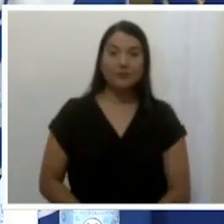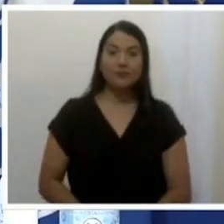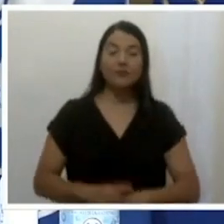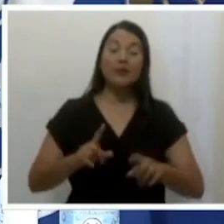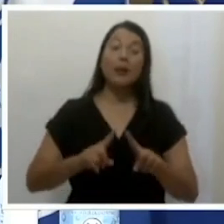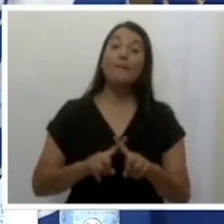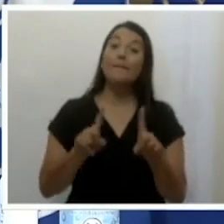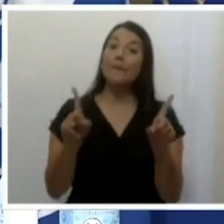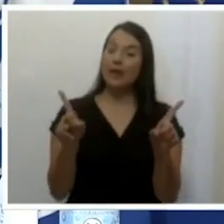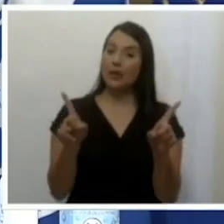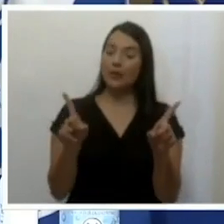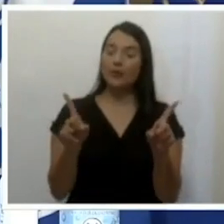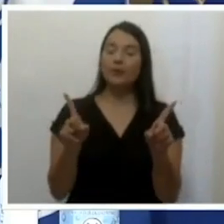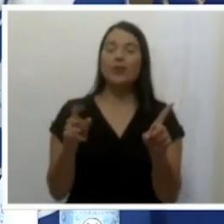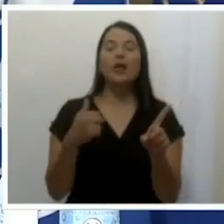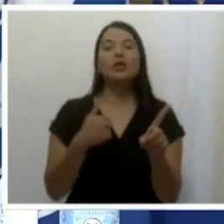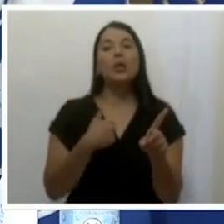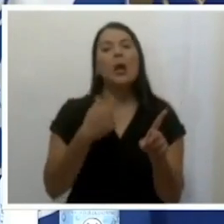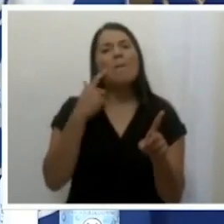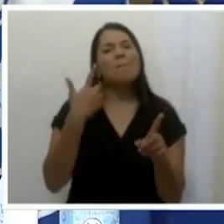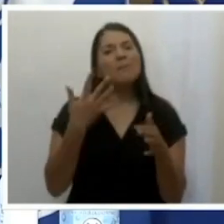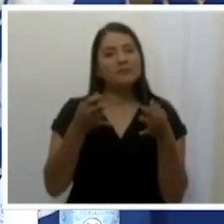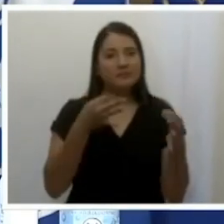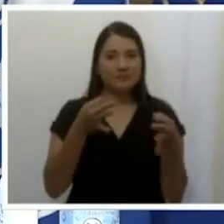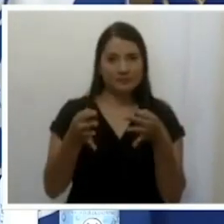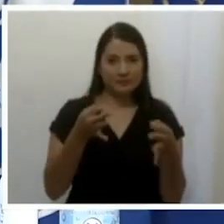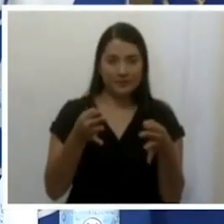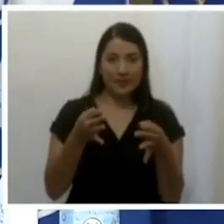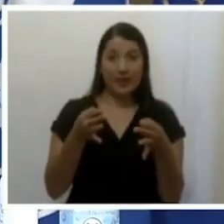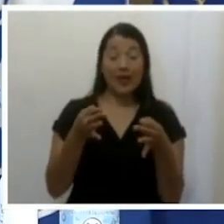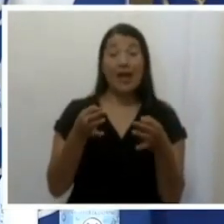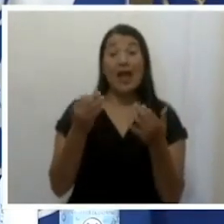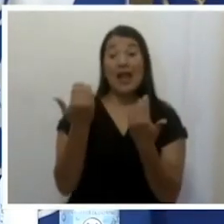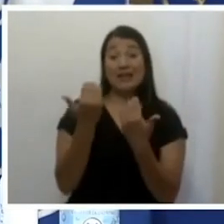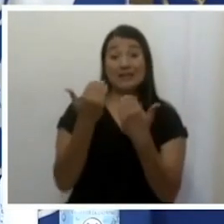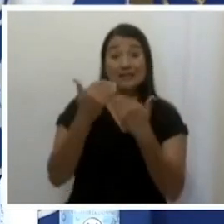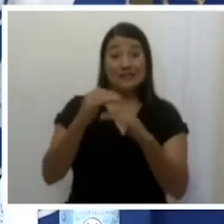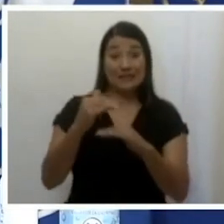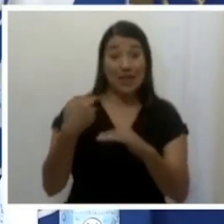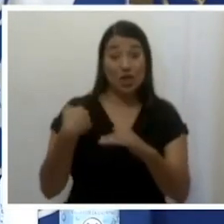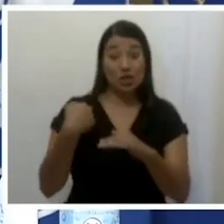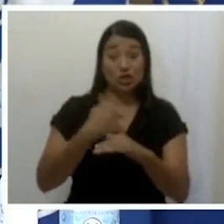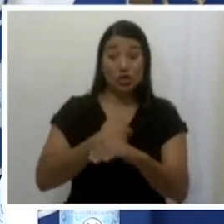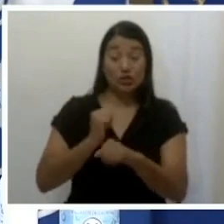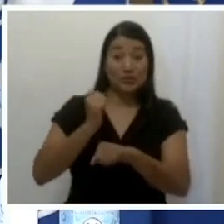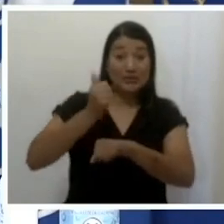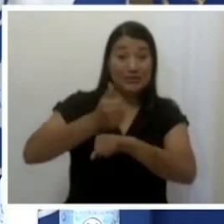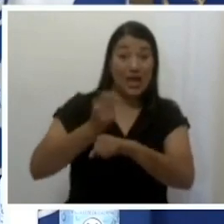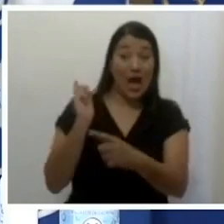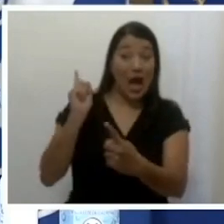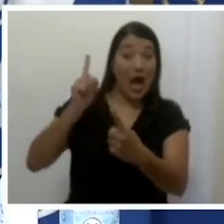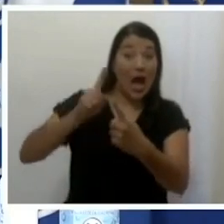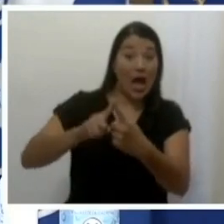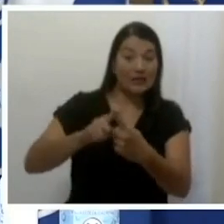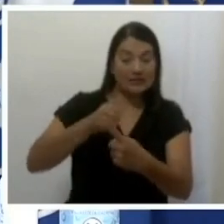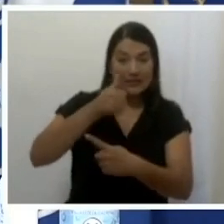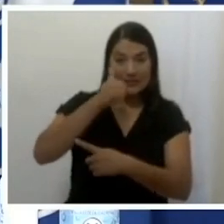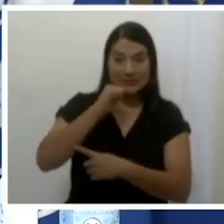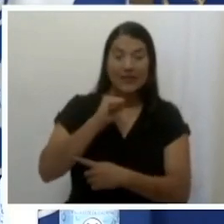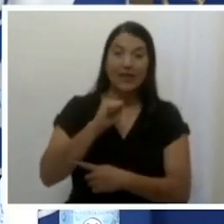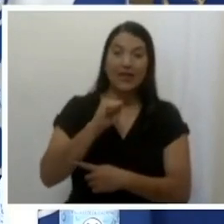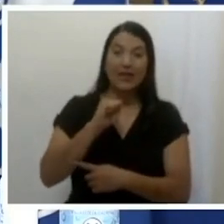Pero lo que quiere decir esto es que las restricciones que se han implementado hasta el día de hoy o hasta el día de ayer